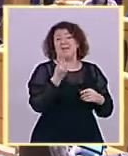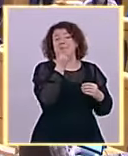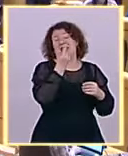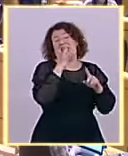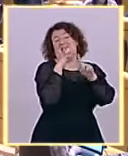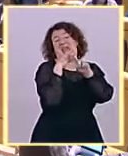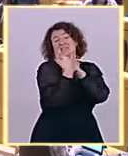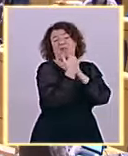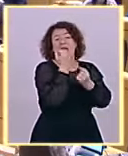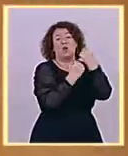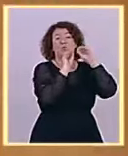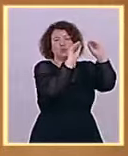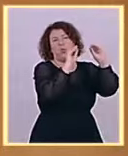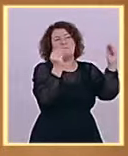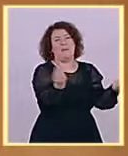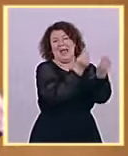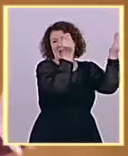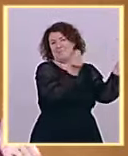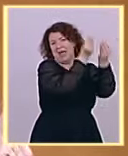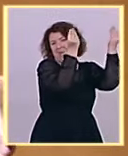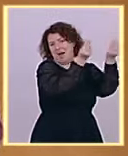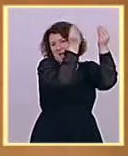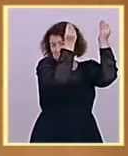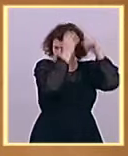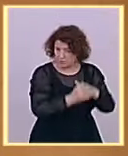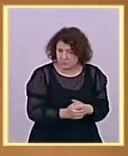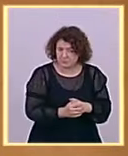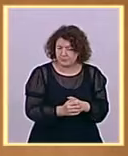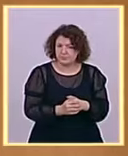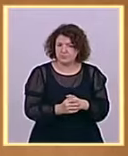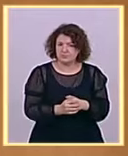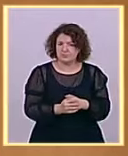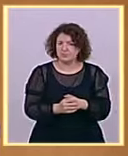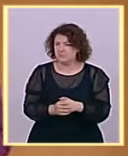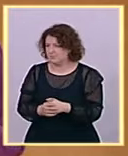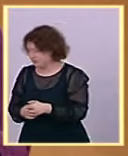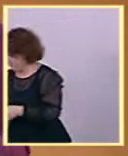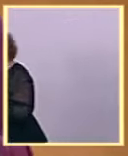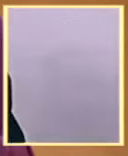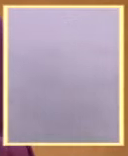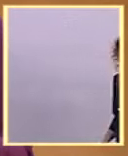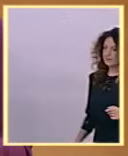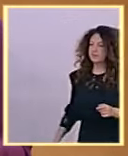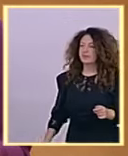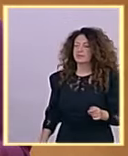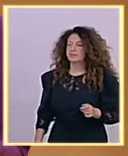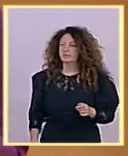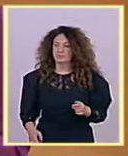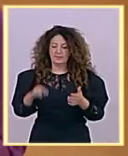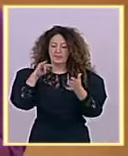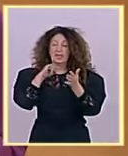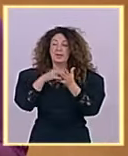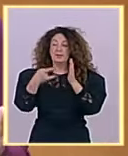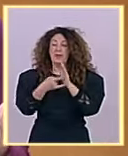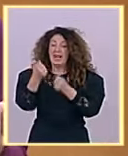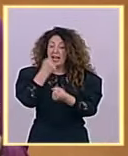Por cierto, señor Feijó, el plan económico que presenta el Partido Popular es de rebaja masiva de impuestos o no, porque yo